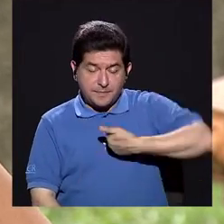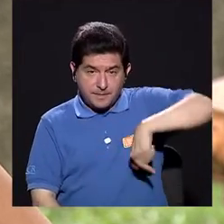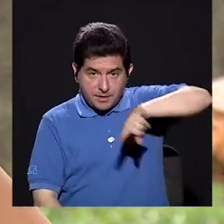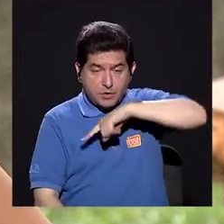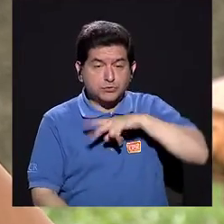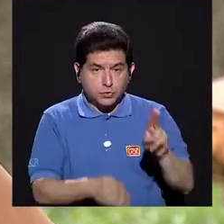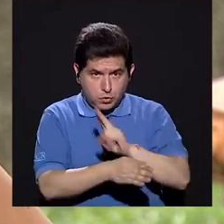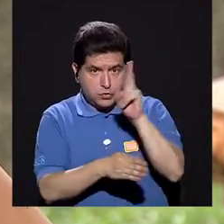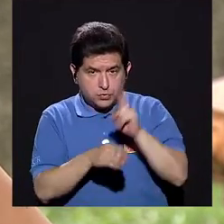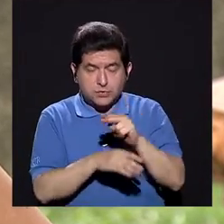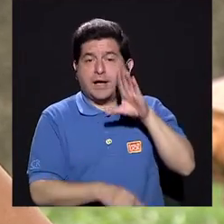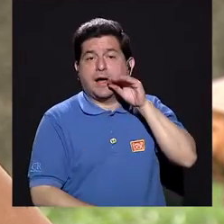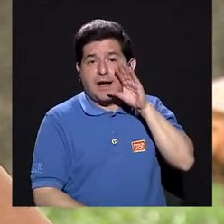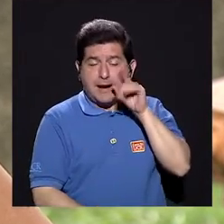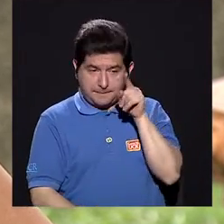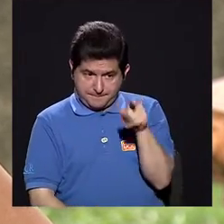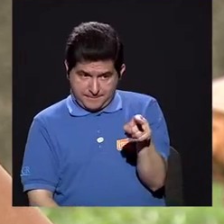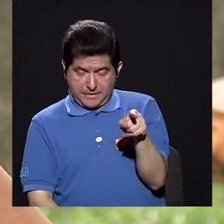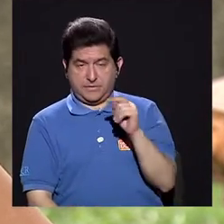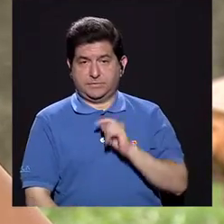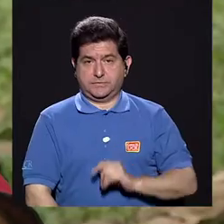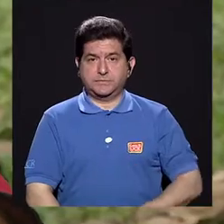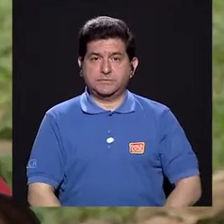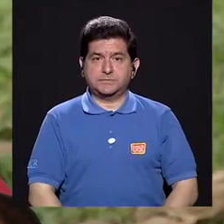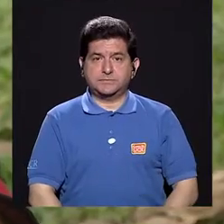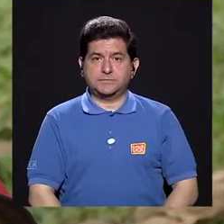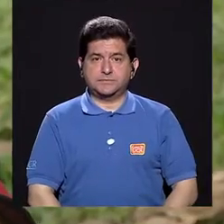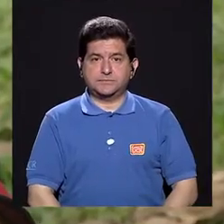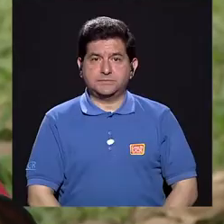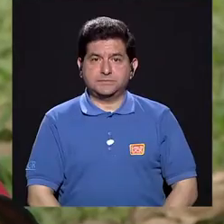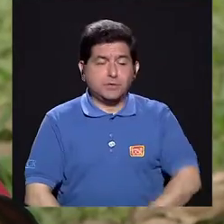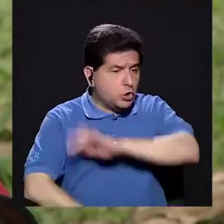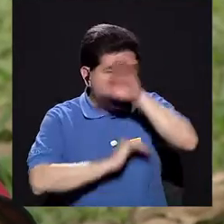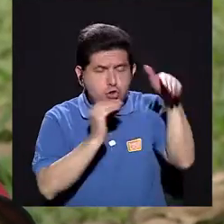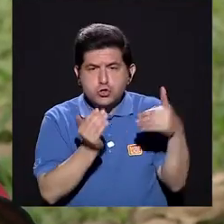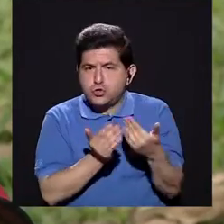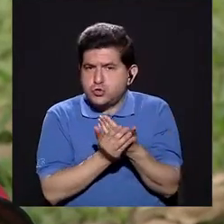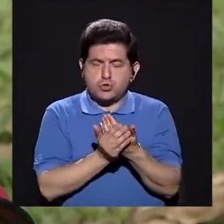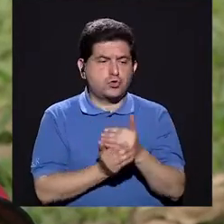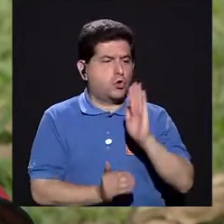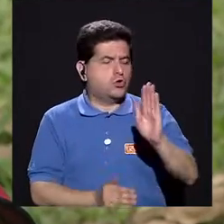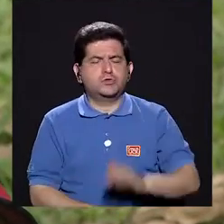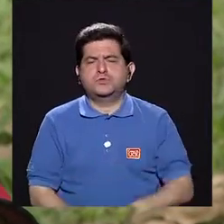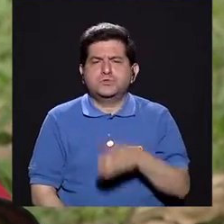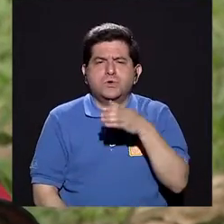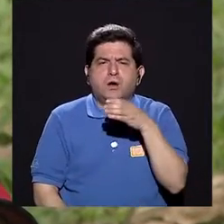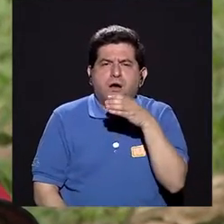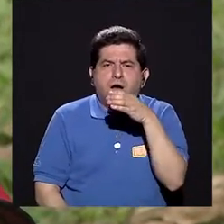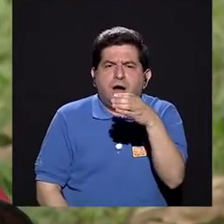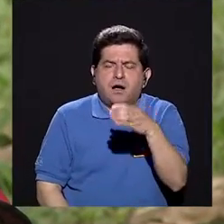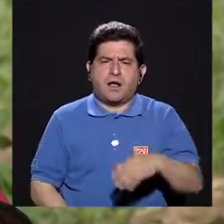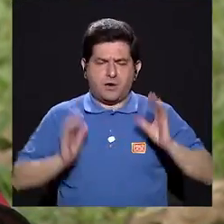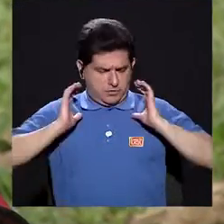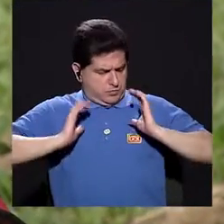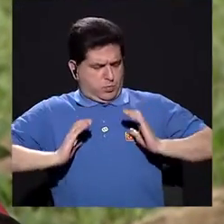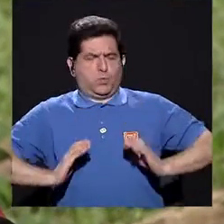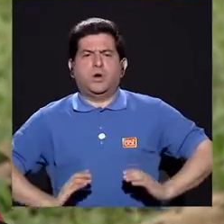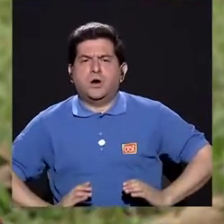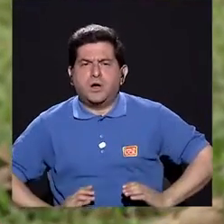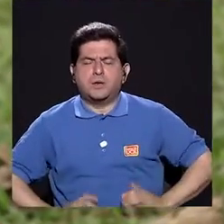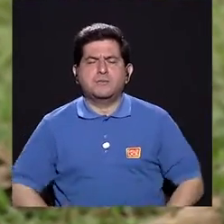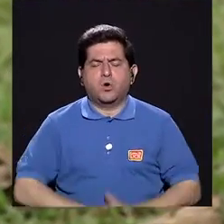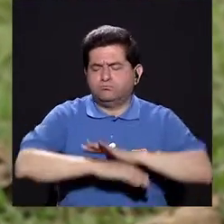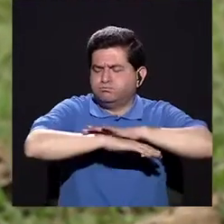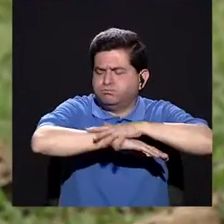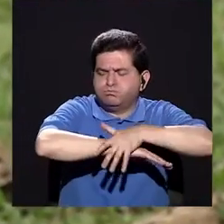Nosotros utilizamos el perro, es todo lo que es su calor corporal, su